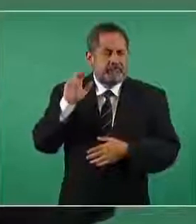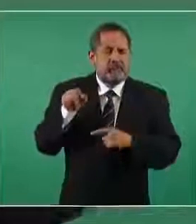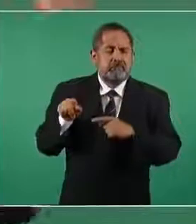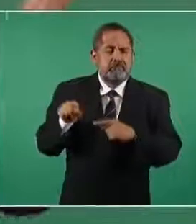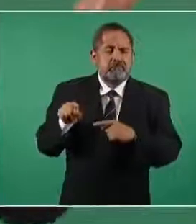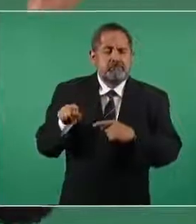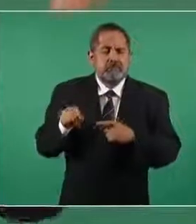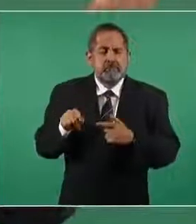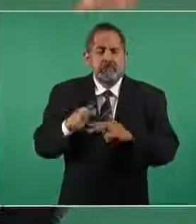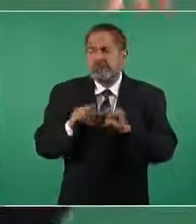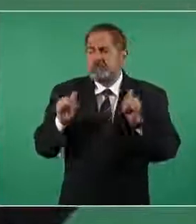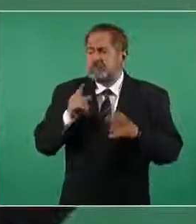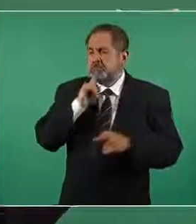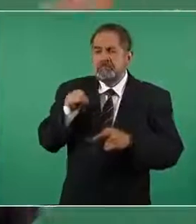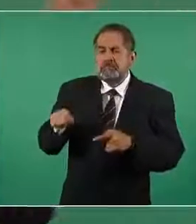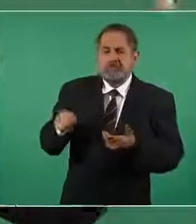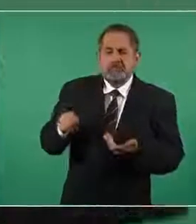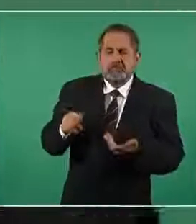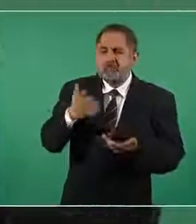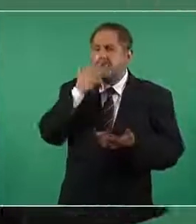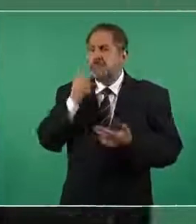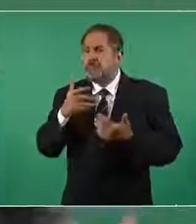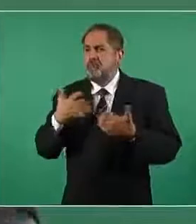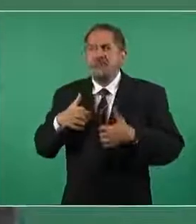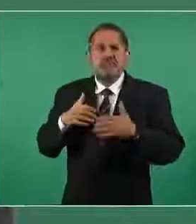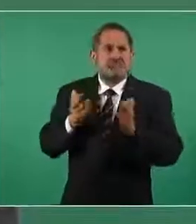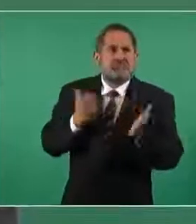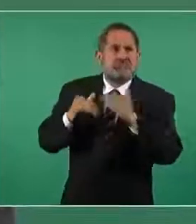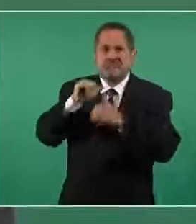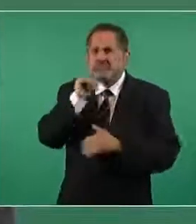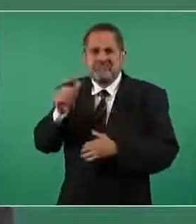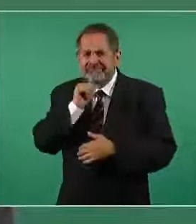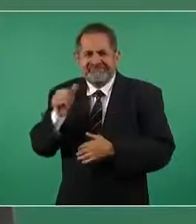ni siquiera se industrializó España